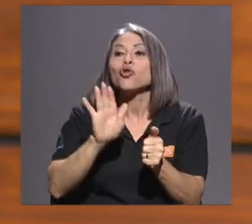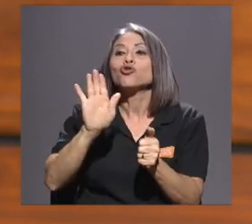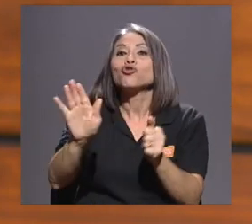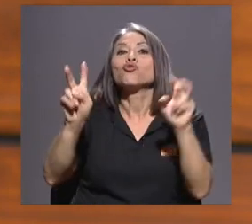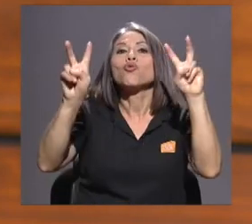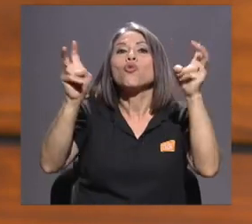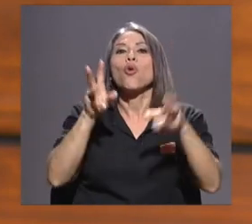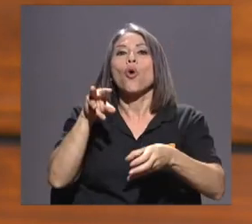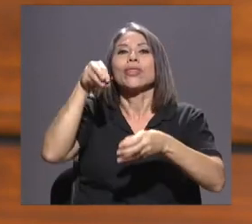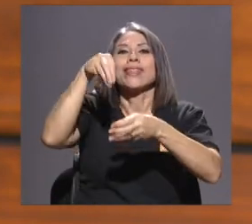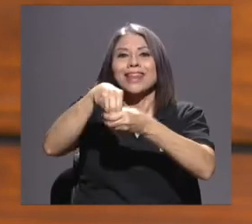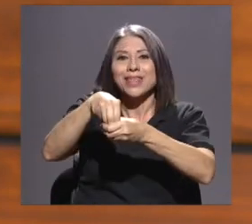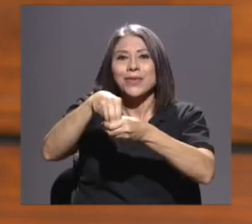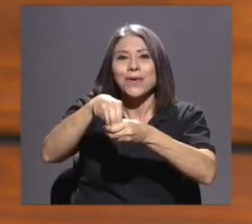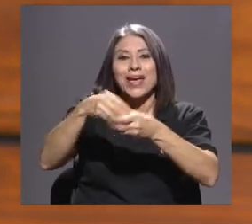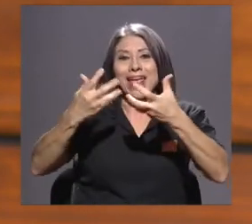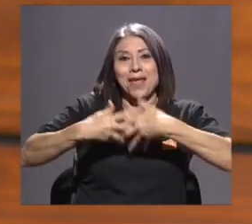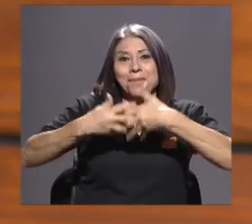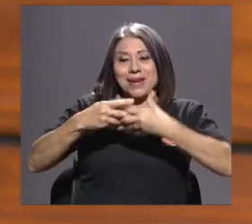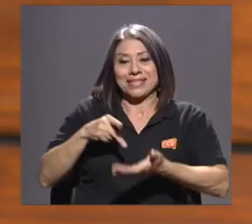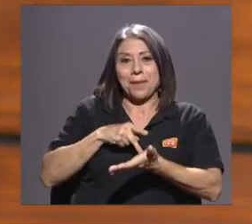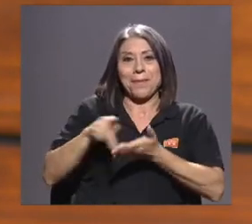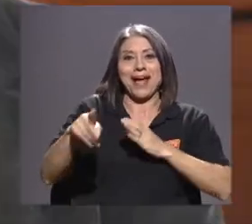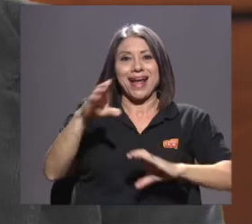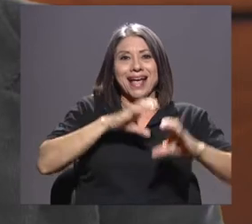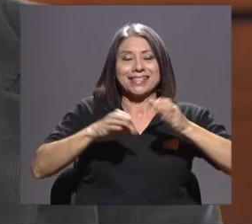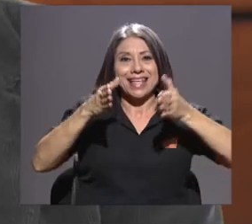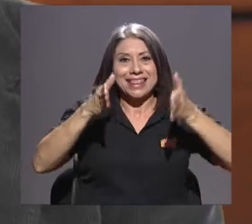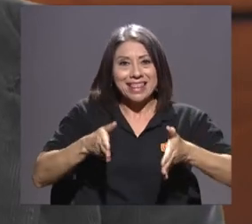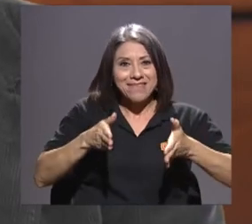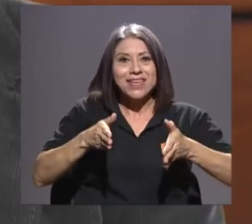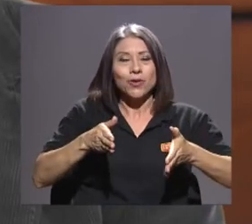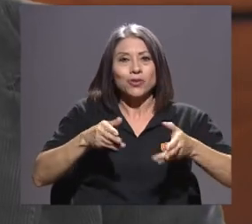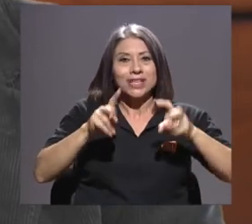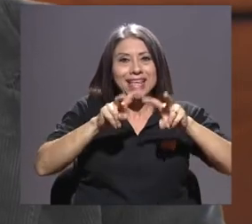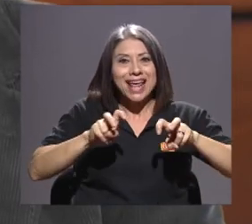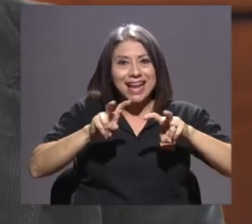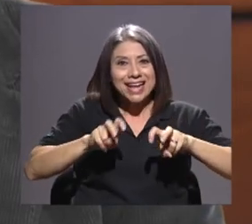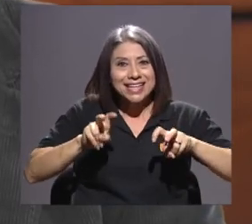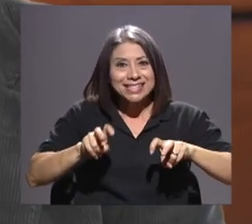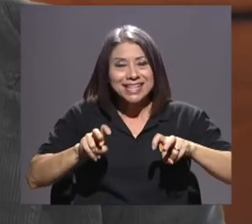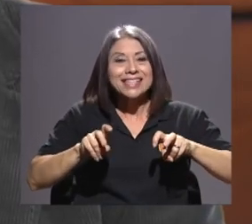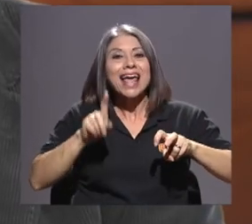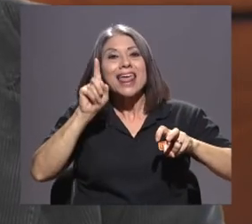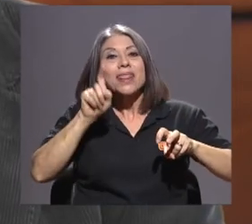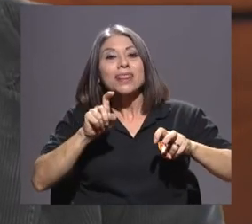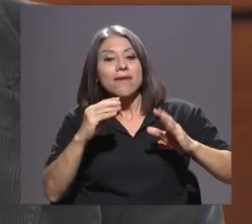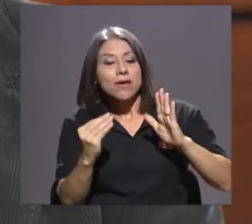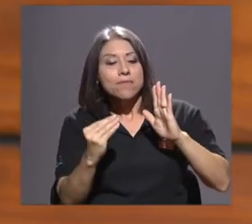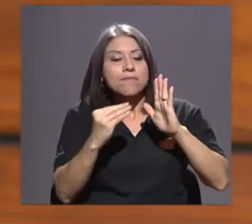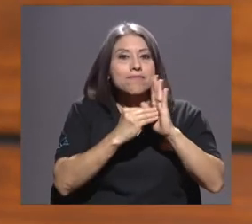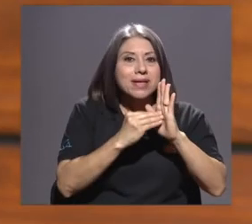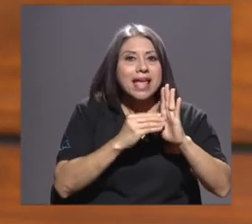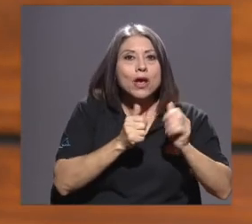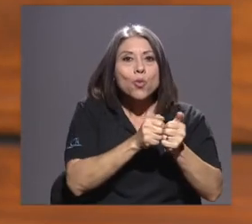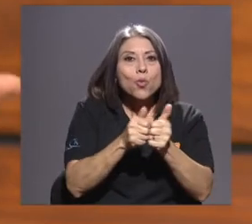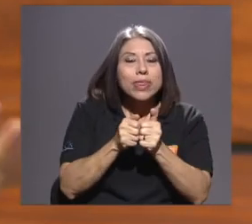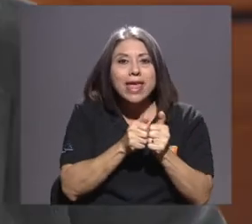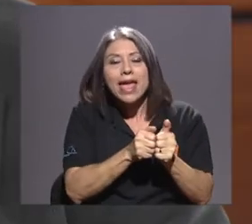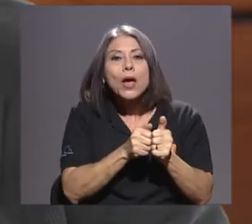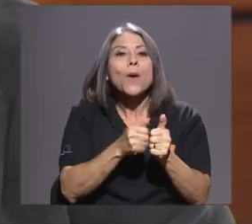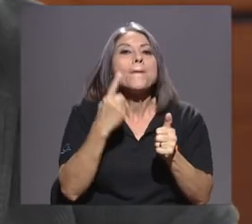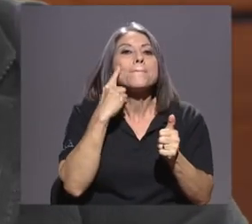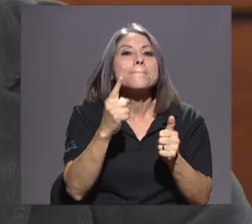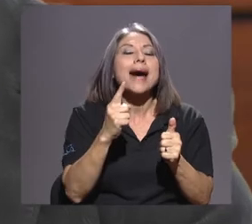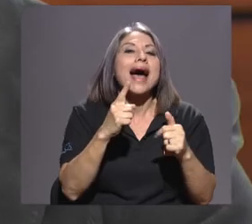unos científicos y a unos analistas a poner en las etiquetas del por qué este videojuego es para X y X edad. Que